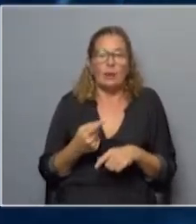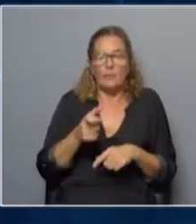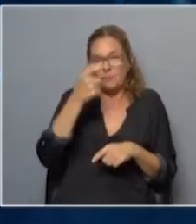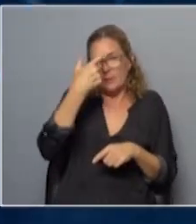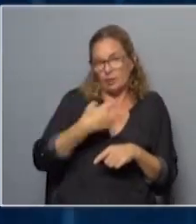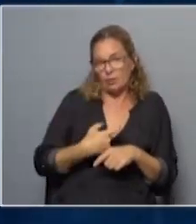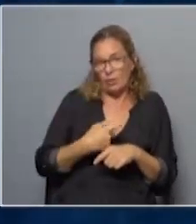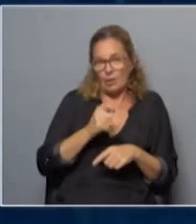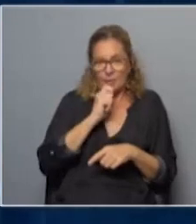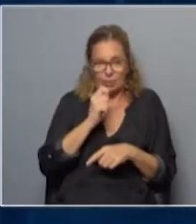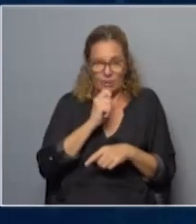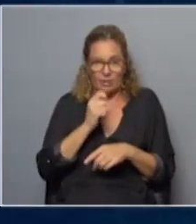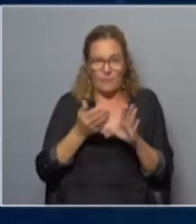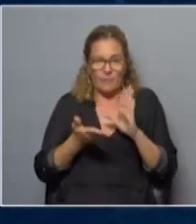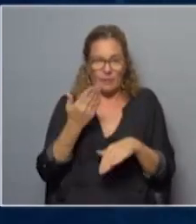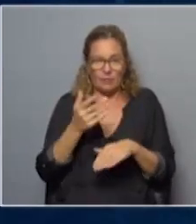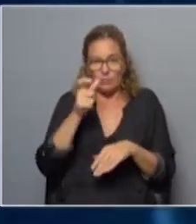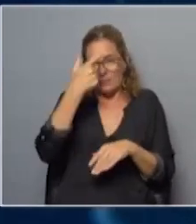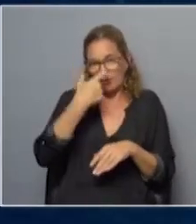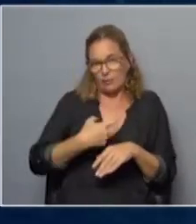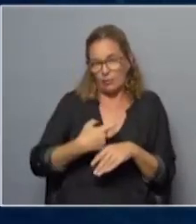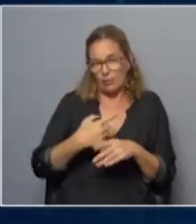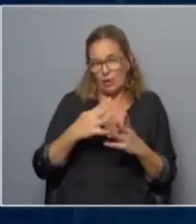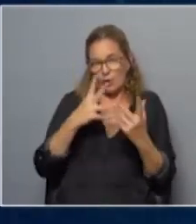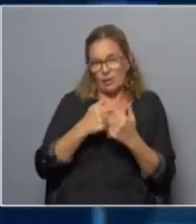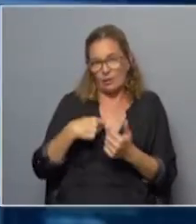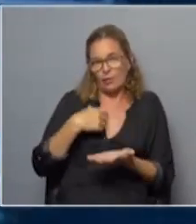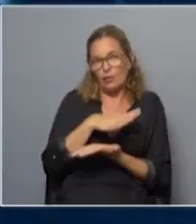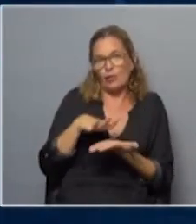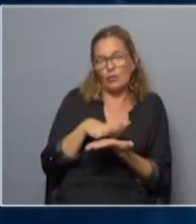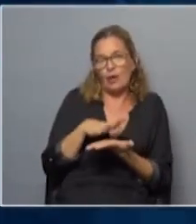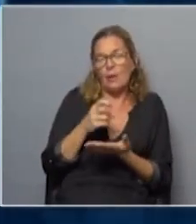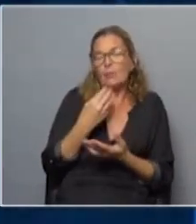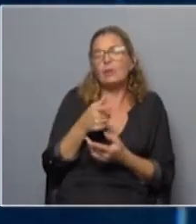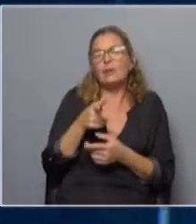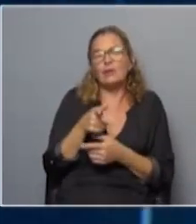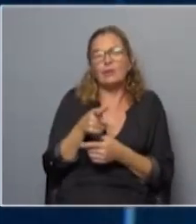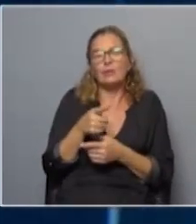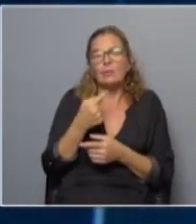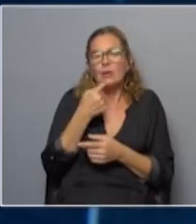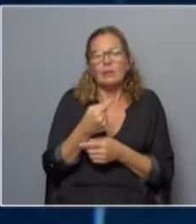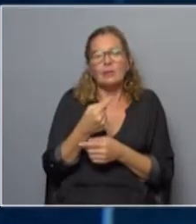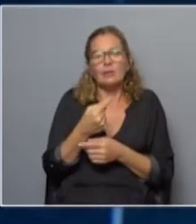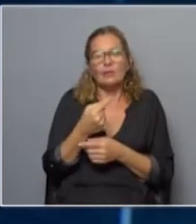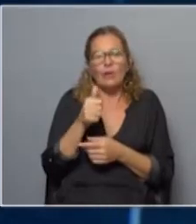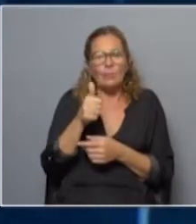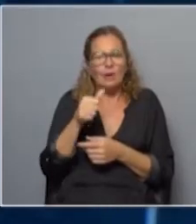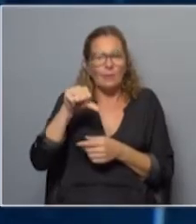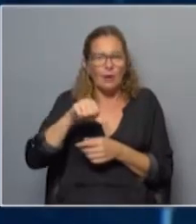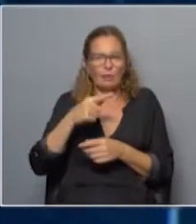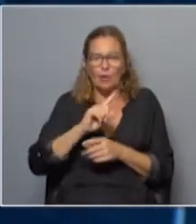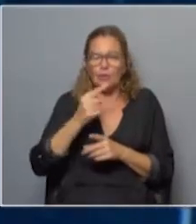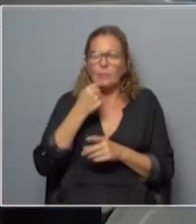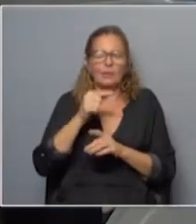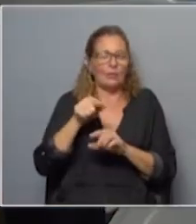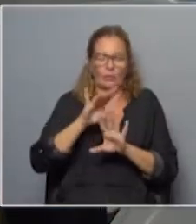personaje noticiable que una persona integrante de una organización social ¿por qué es eso? estamos diciendo que sea bien o mal no estoy